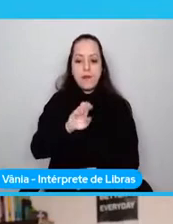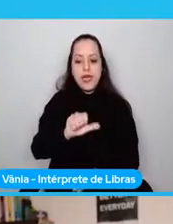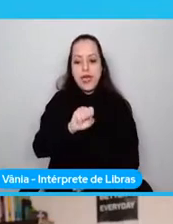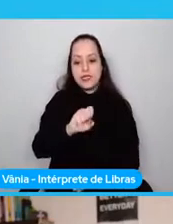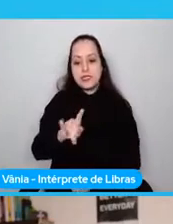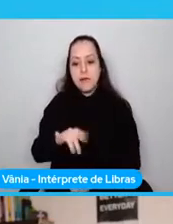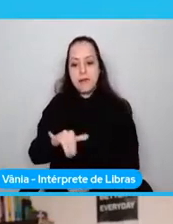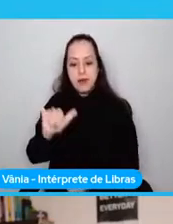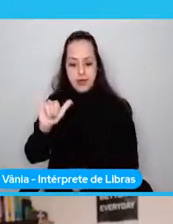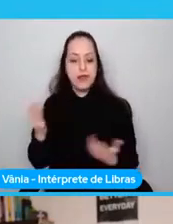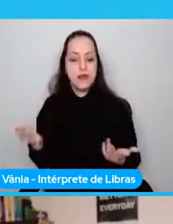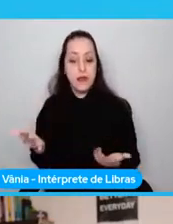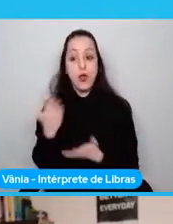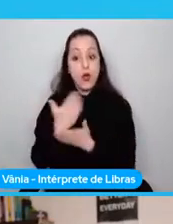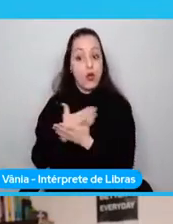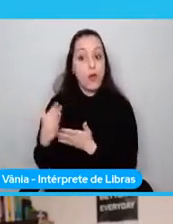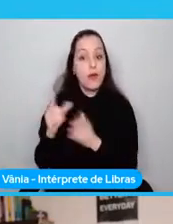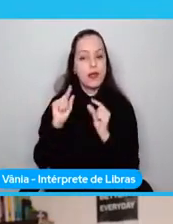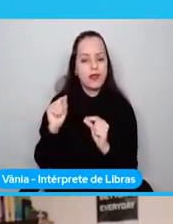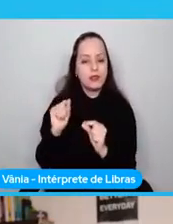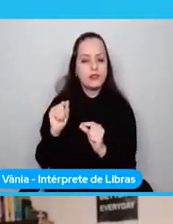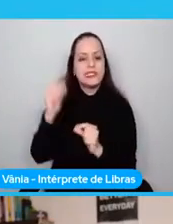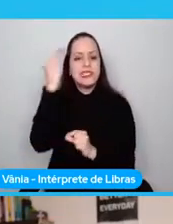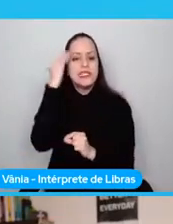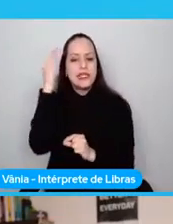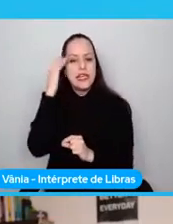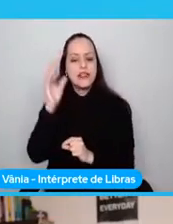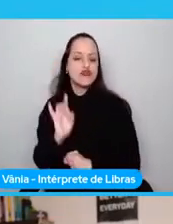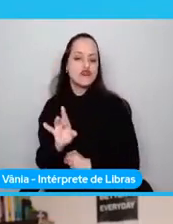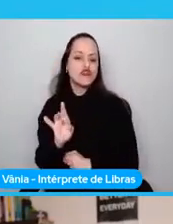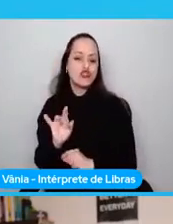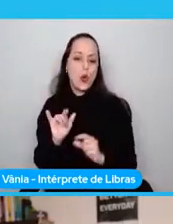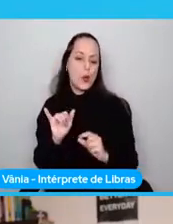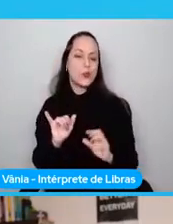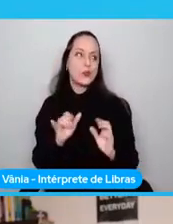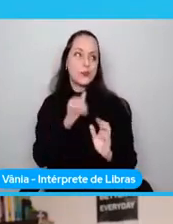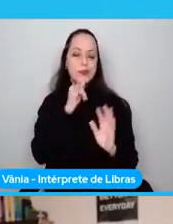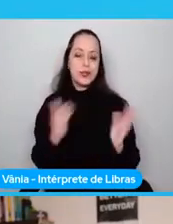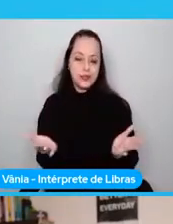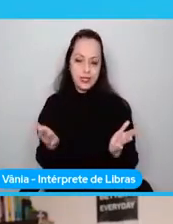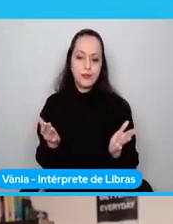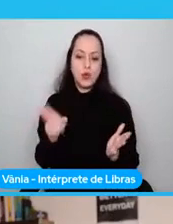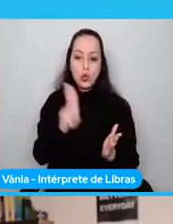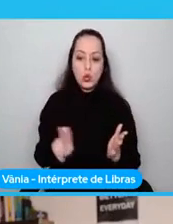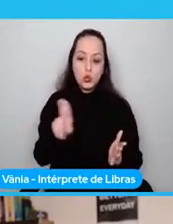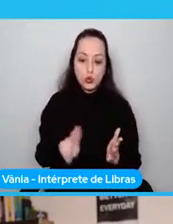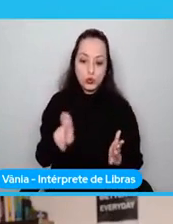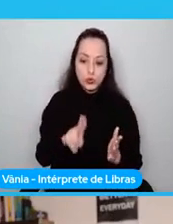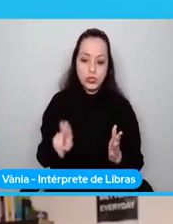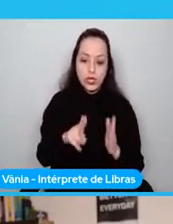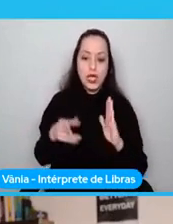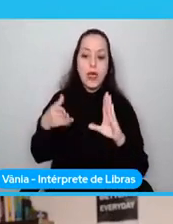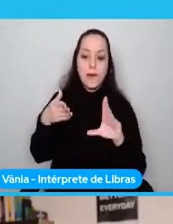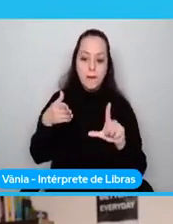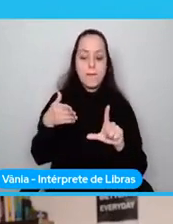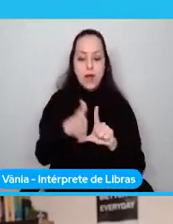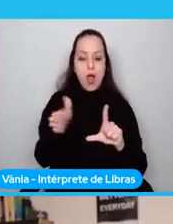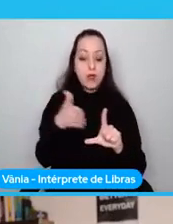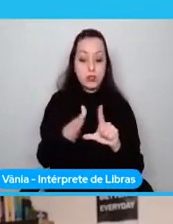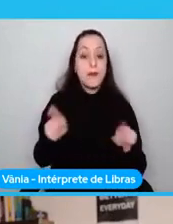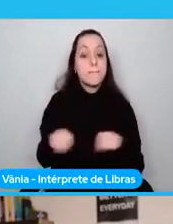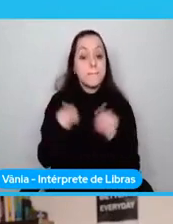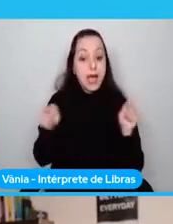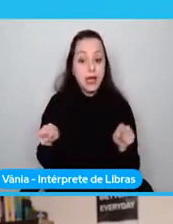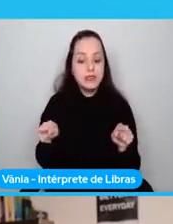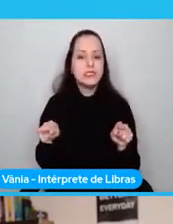salió con la idea de que ocurriera únicamente en el browser, pero más adelante veremos de que no es la realidad